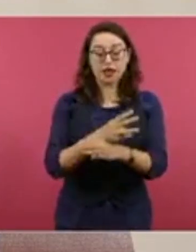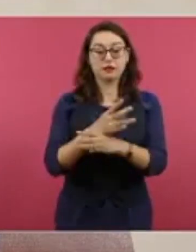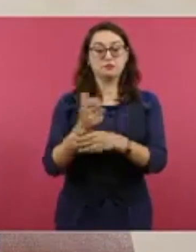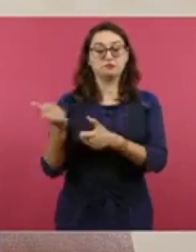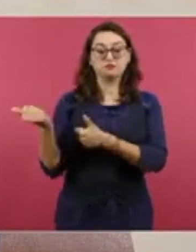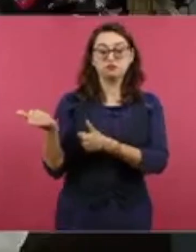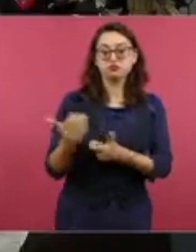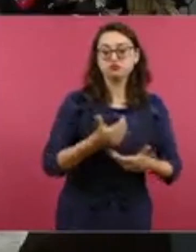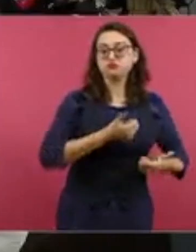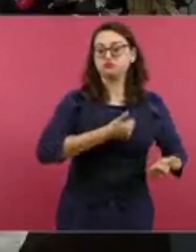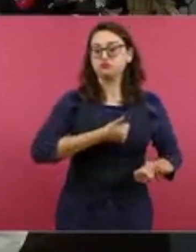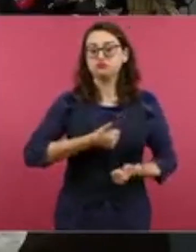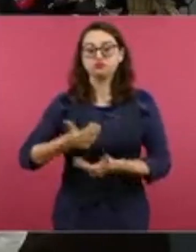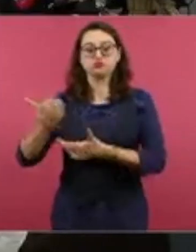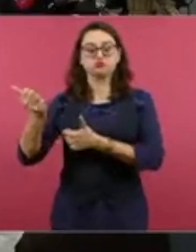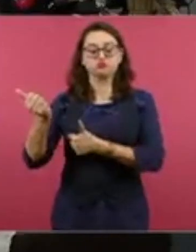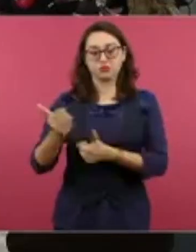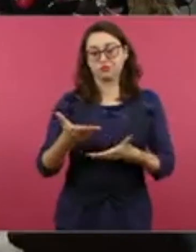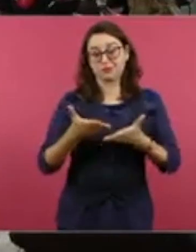mueven.